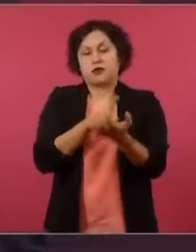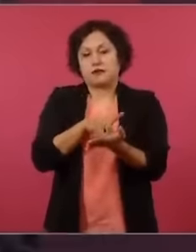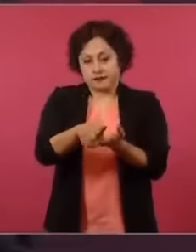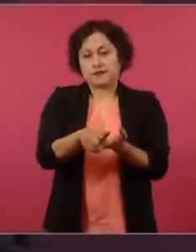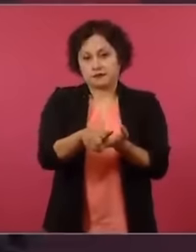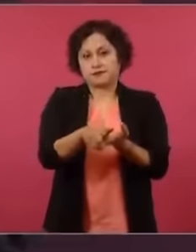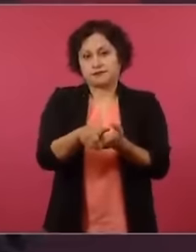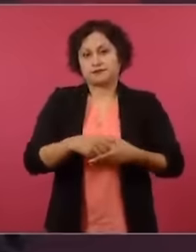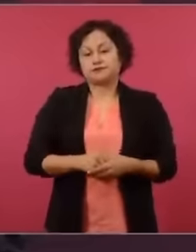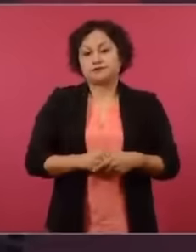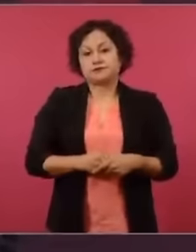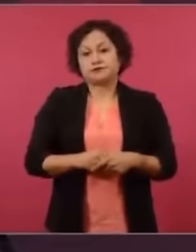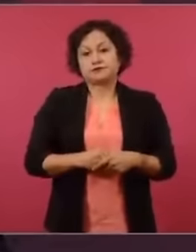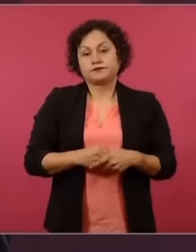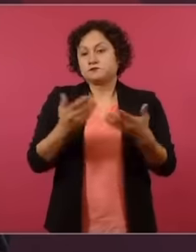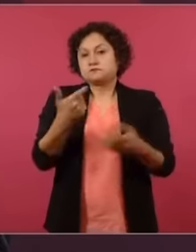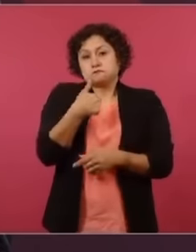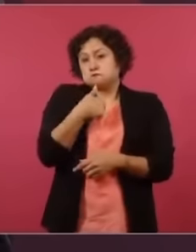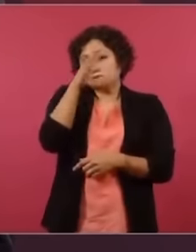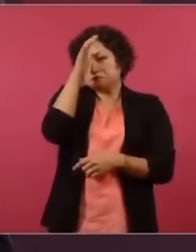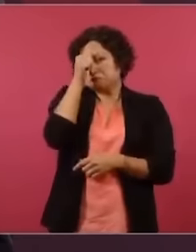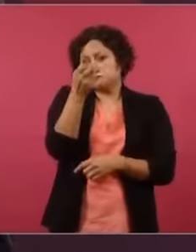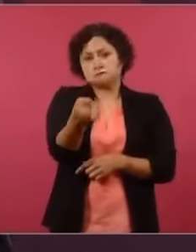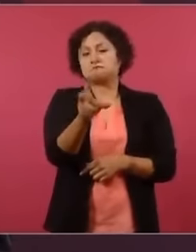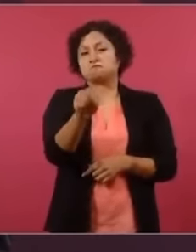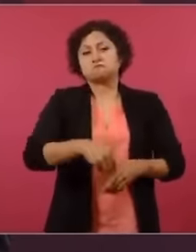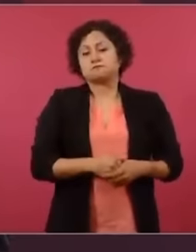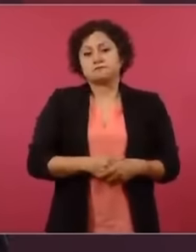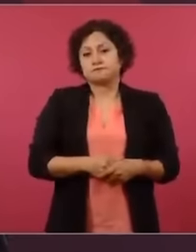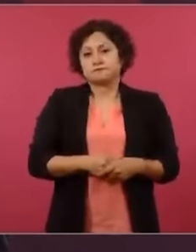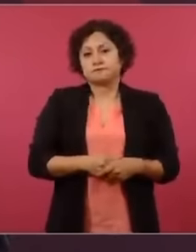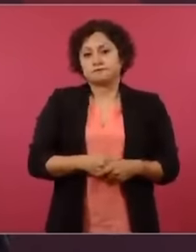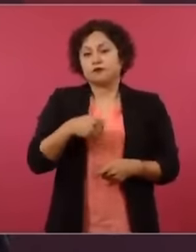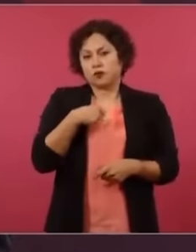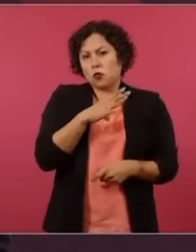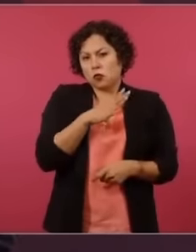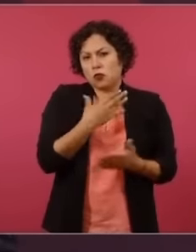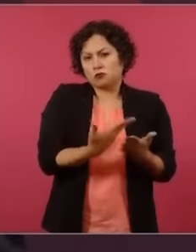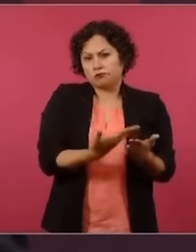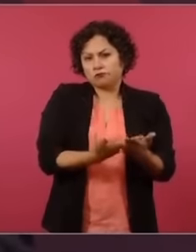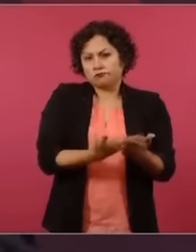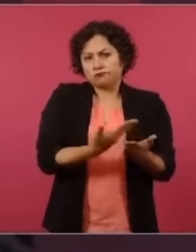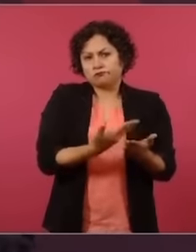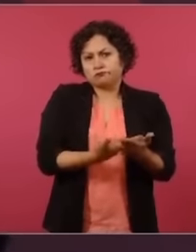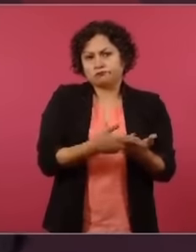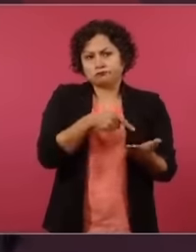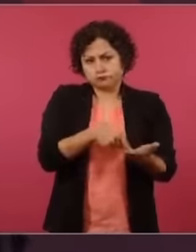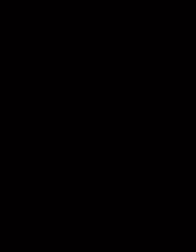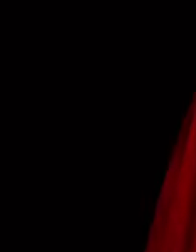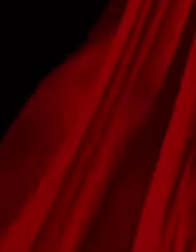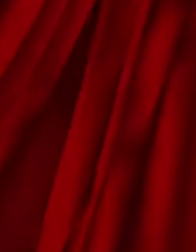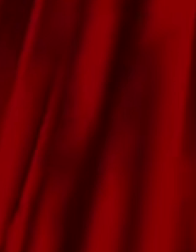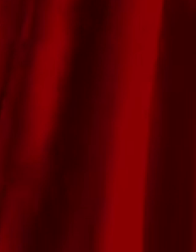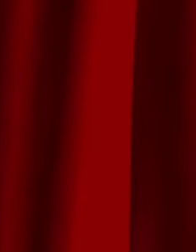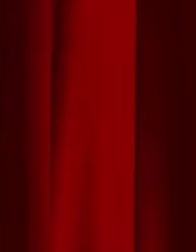de decir que no estoy de acuerdo contigo y que tengo elementos para argumentarlo. ¡Gracias! ¡Gracias! Gracias.